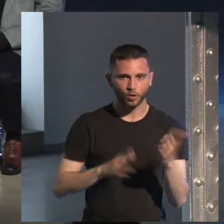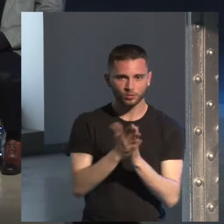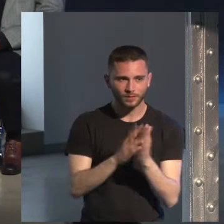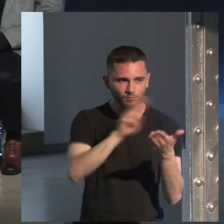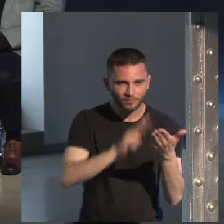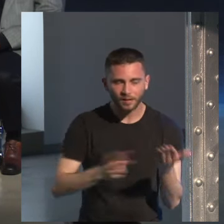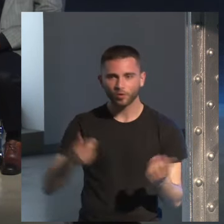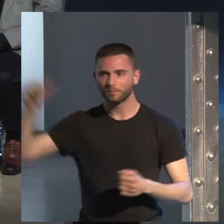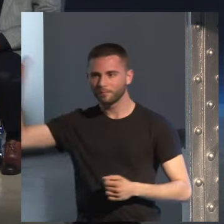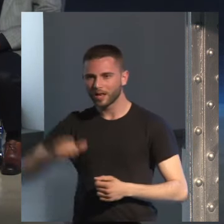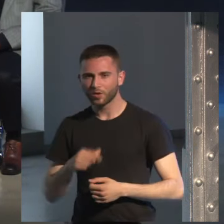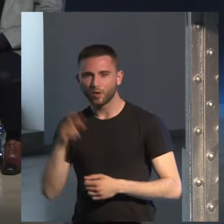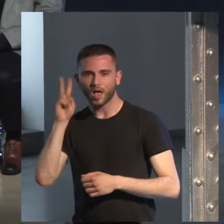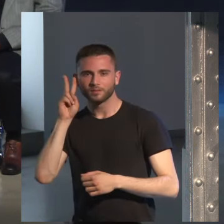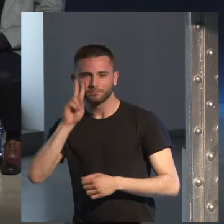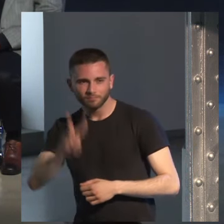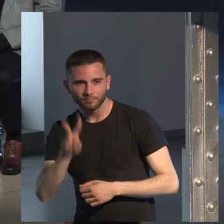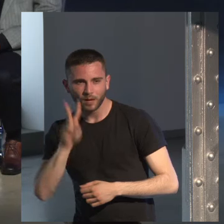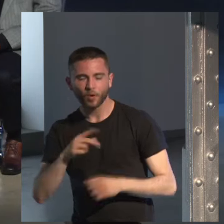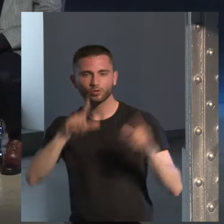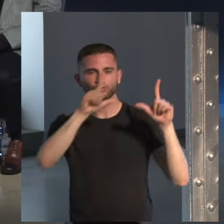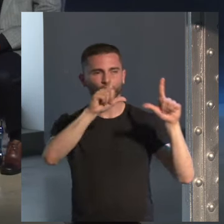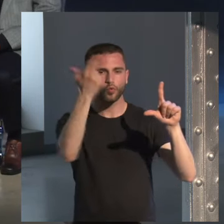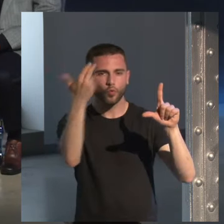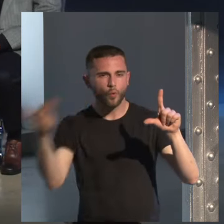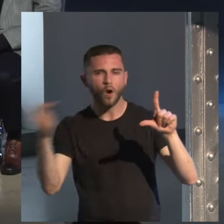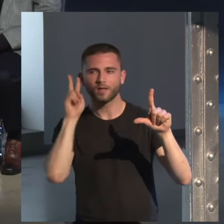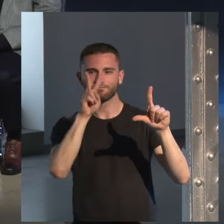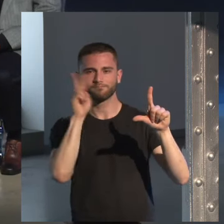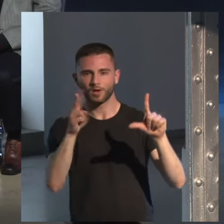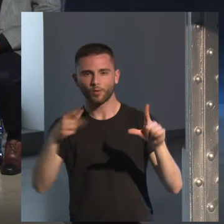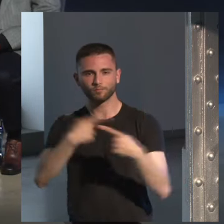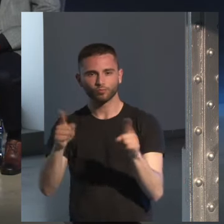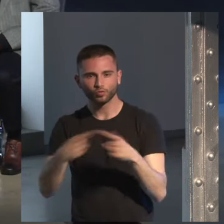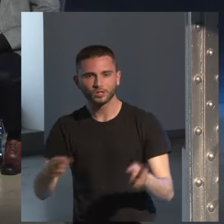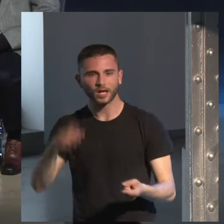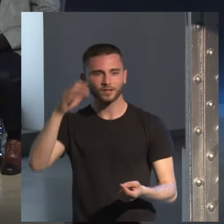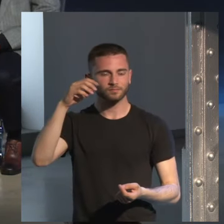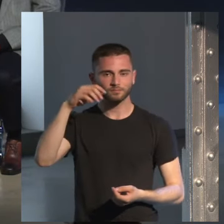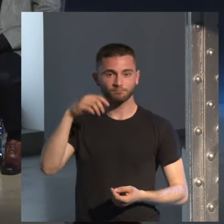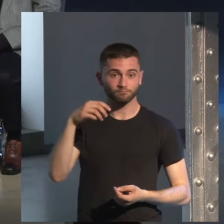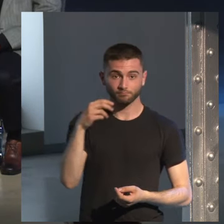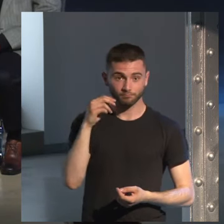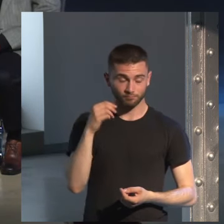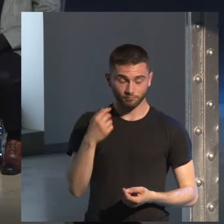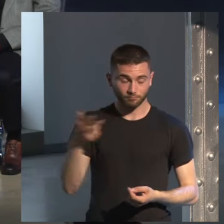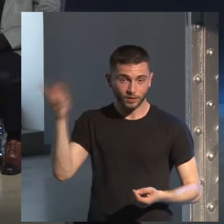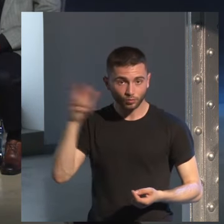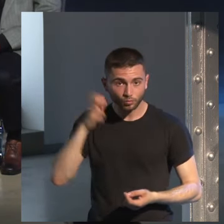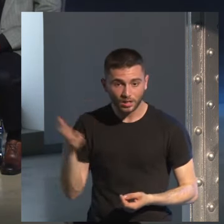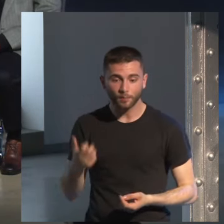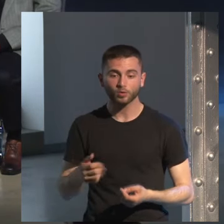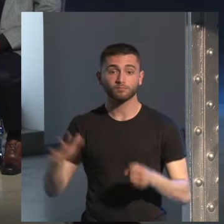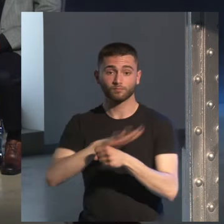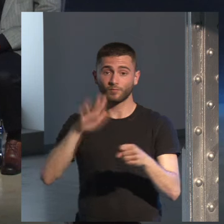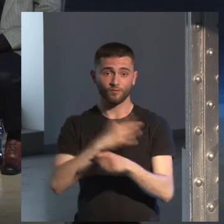los cuadros que observamos la música que escuchamos nos va nos va cambiando yo